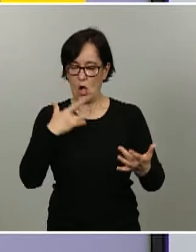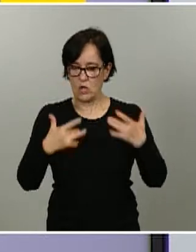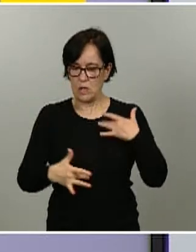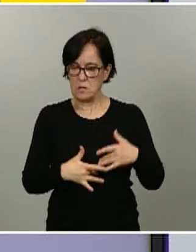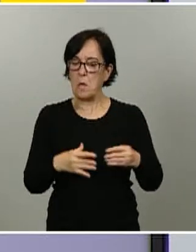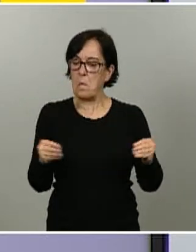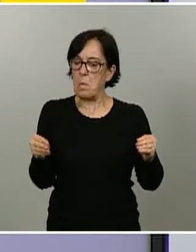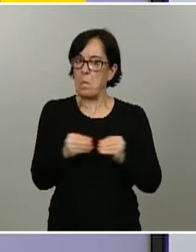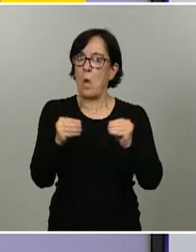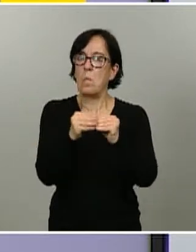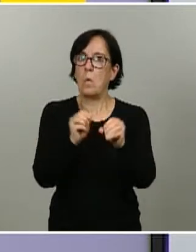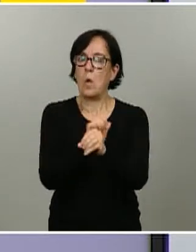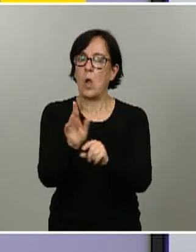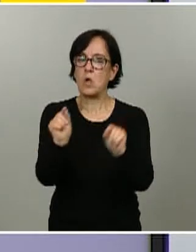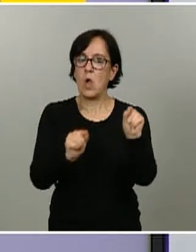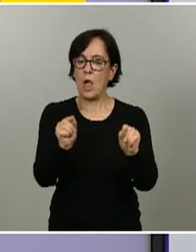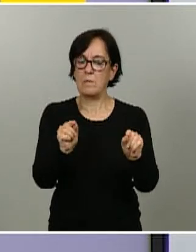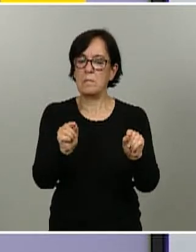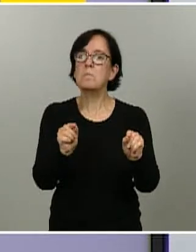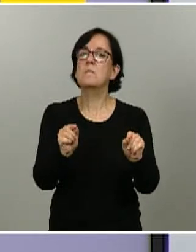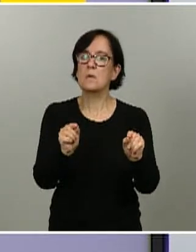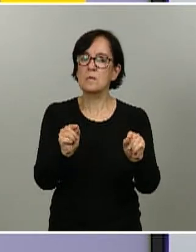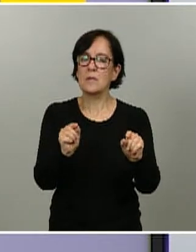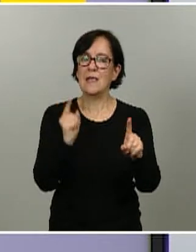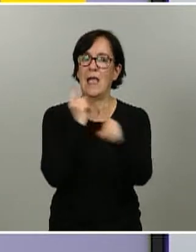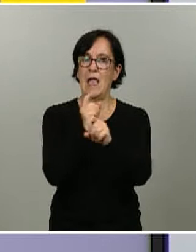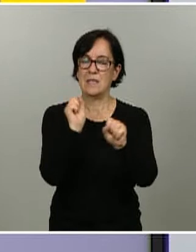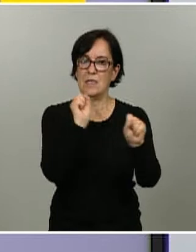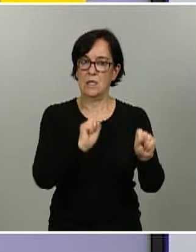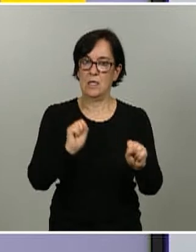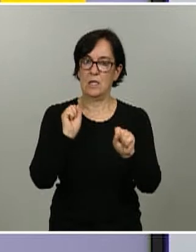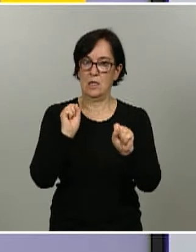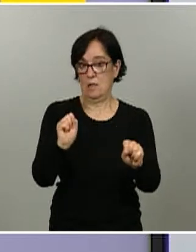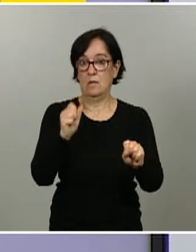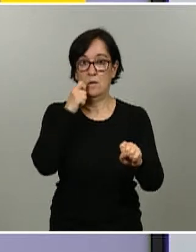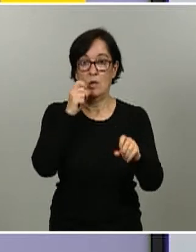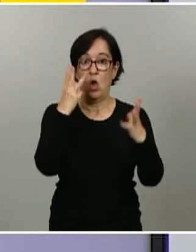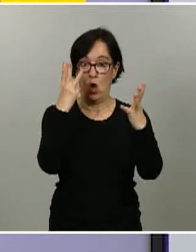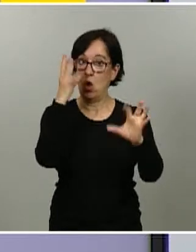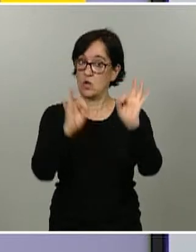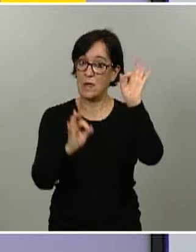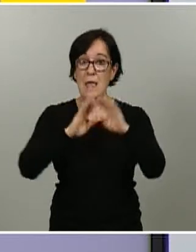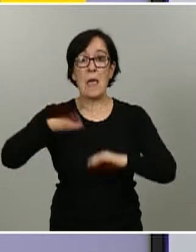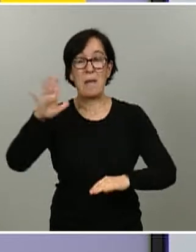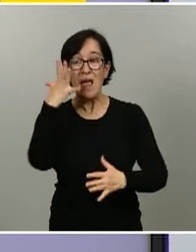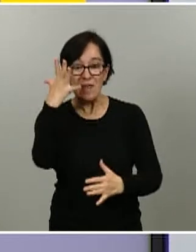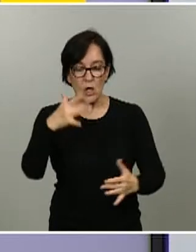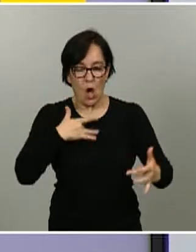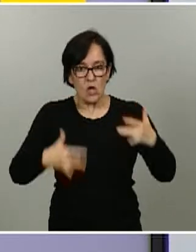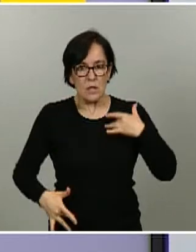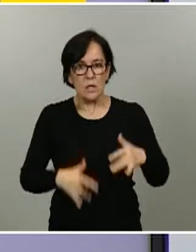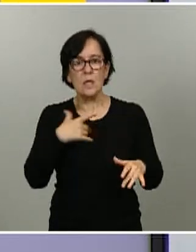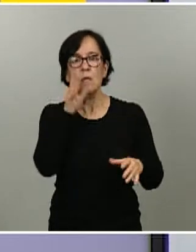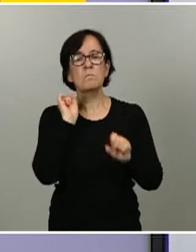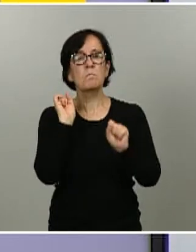COVID, la prevalencia de anticuerpos es del 8%. Aquellos que tienen más de cinco síntomas tendrían una prevalencia de